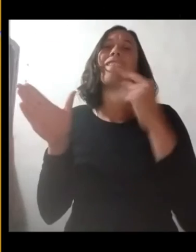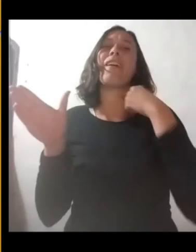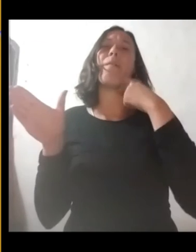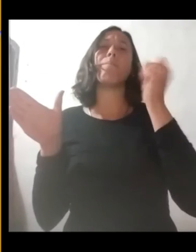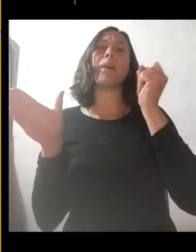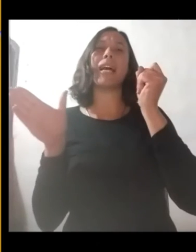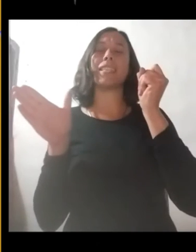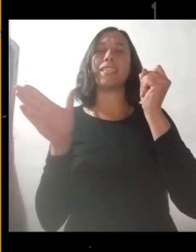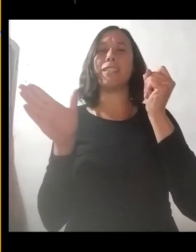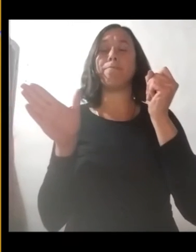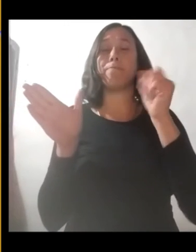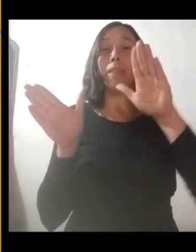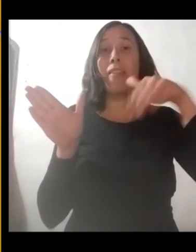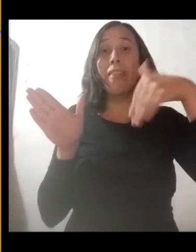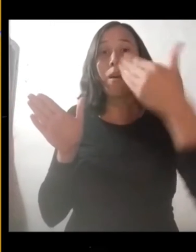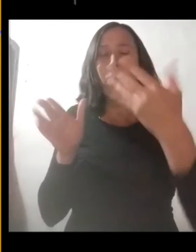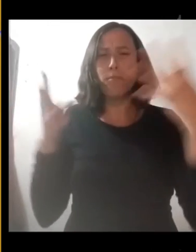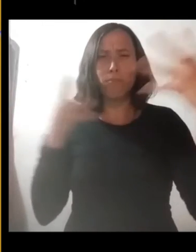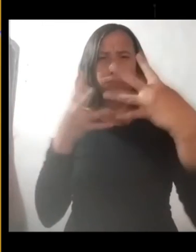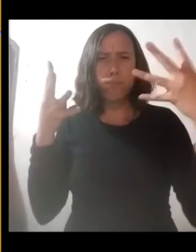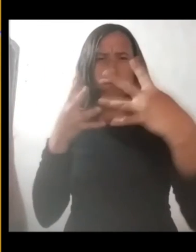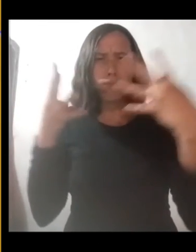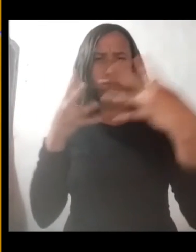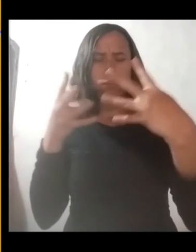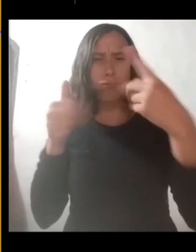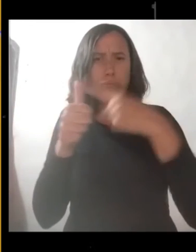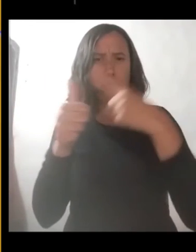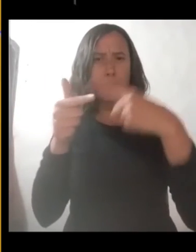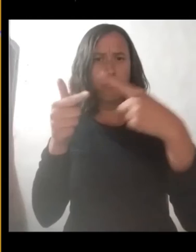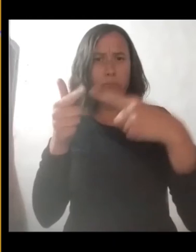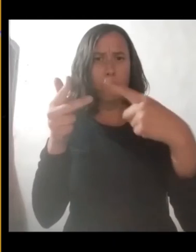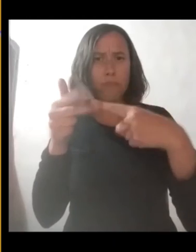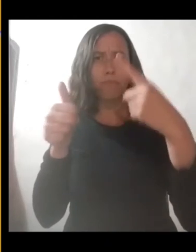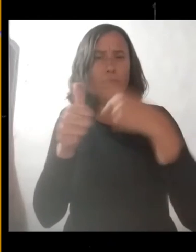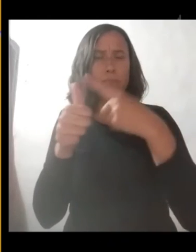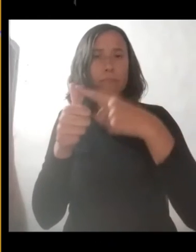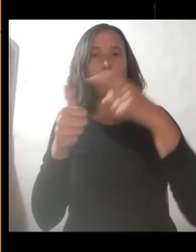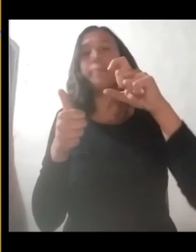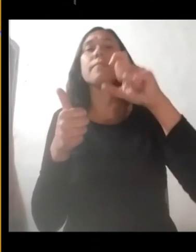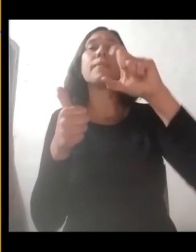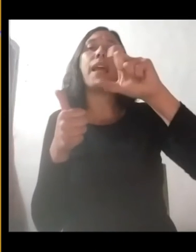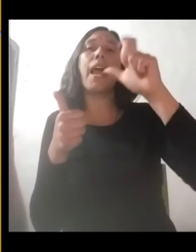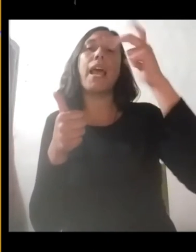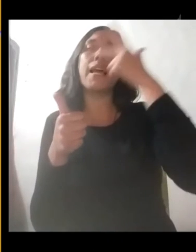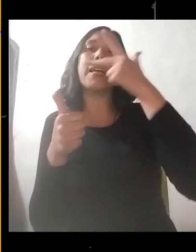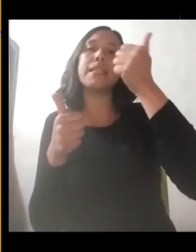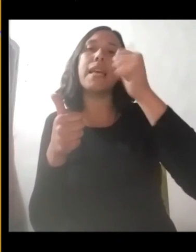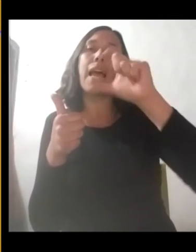Participó en varias batallas, como por ejemplo, la Batalla de Chacabuco,